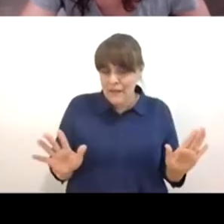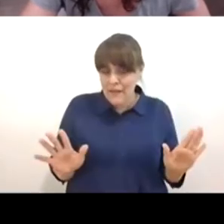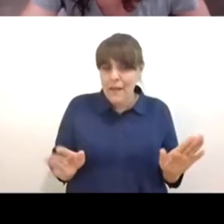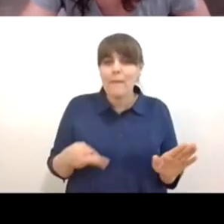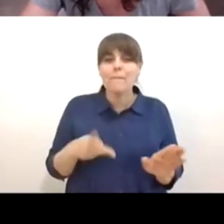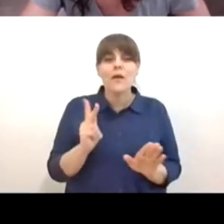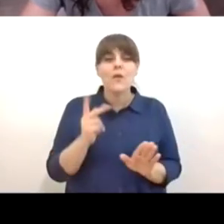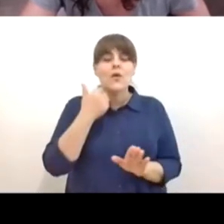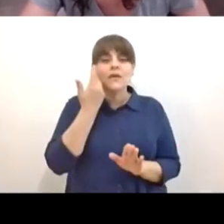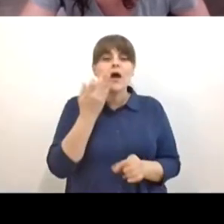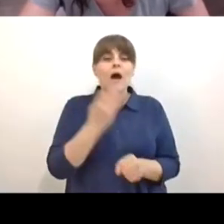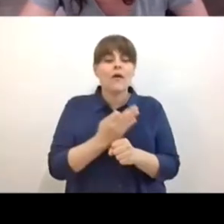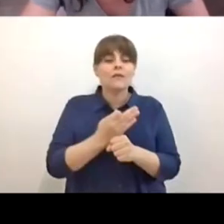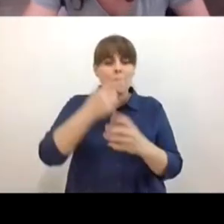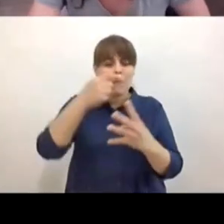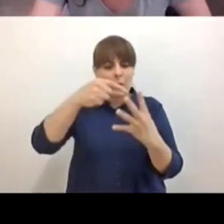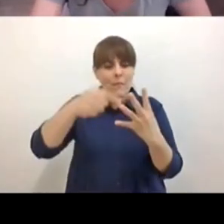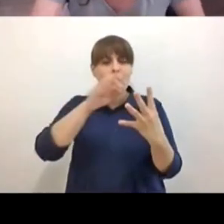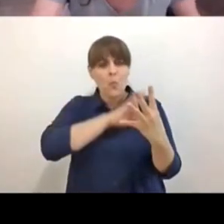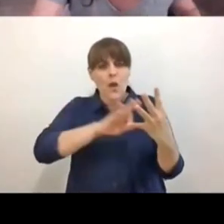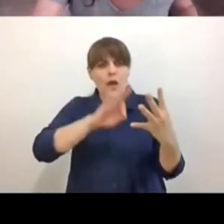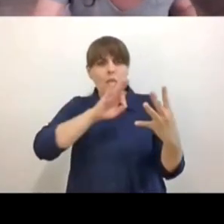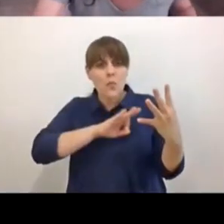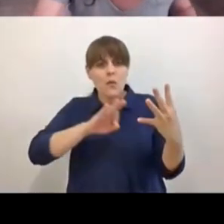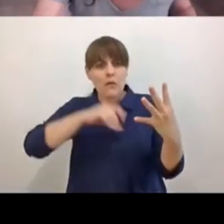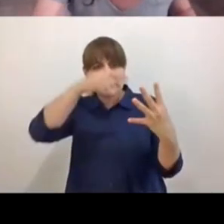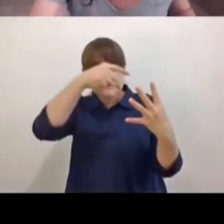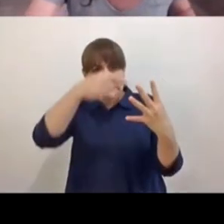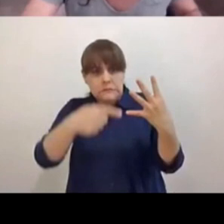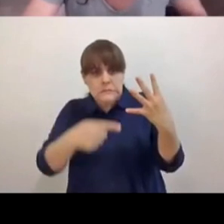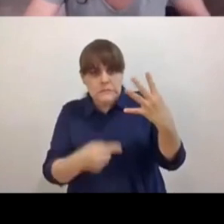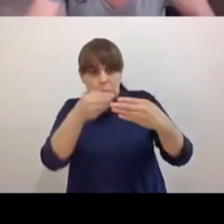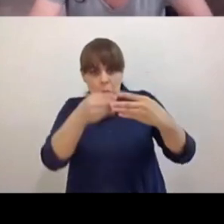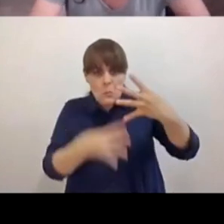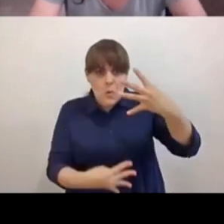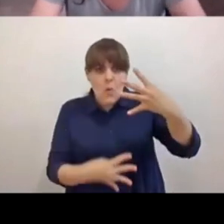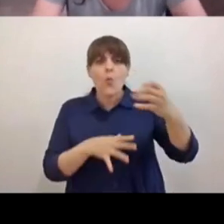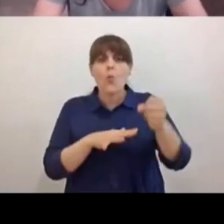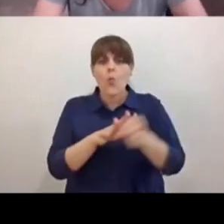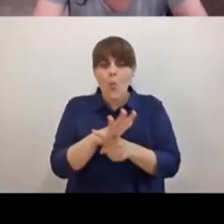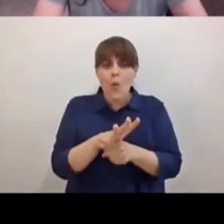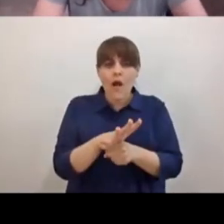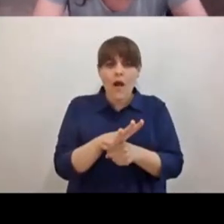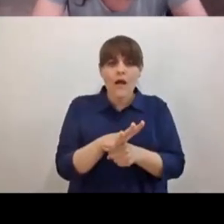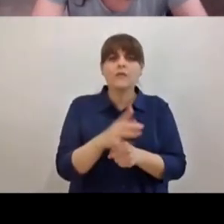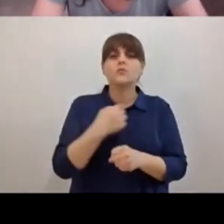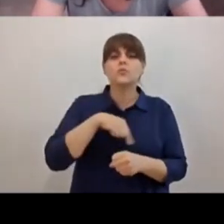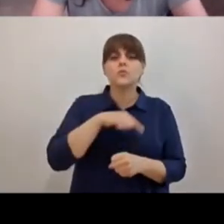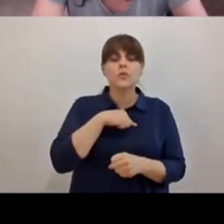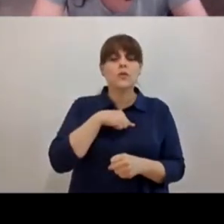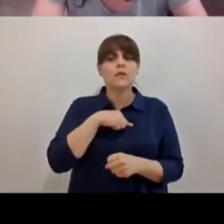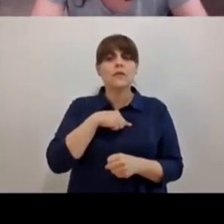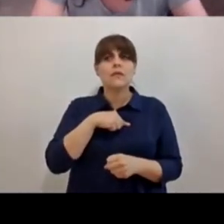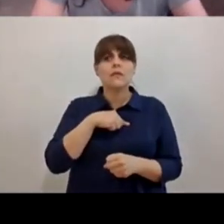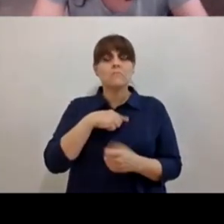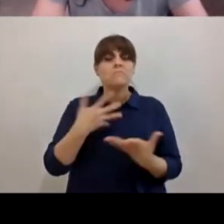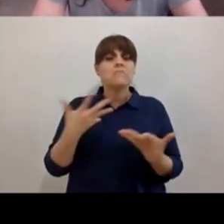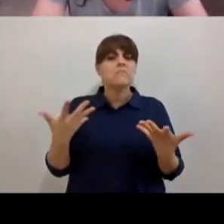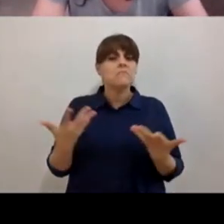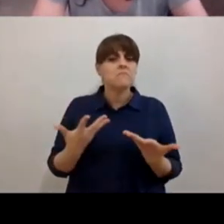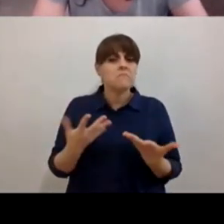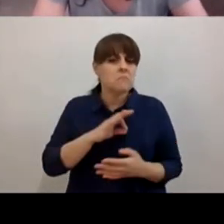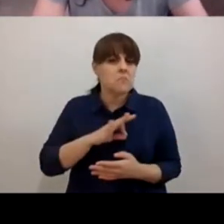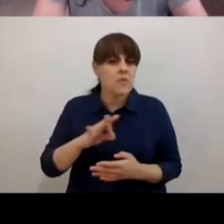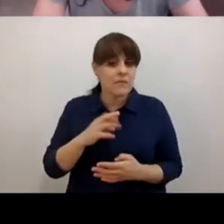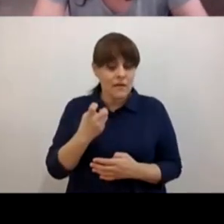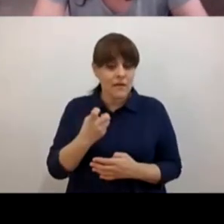posibilidades digamos ¿no? a anunciar cosas a retarnos porque es bonito saber que esto